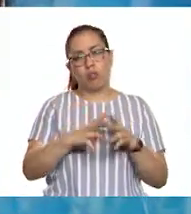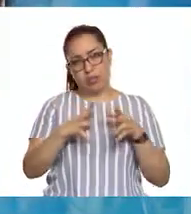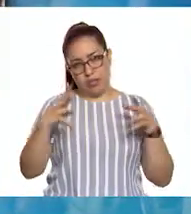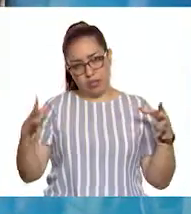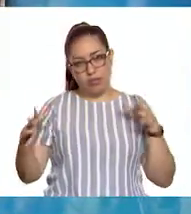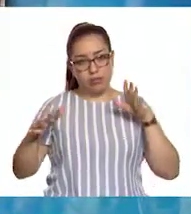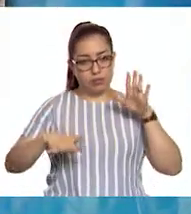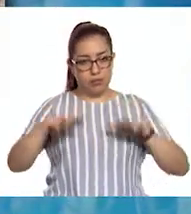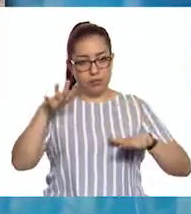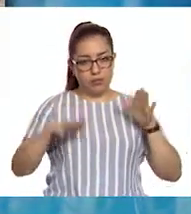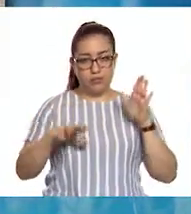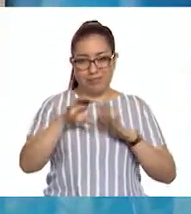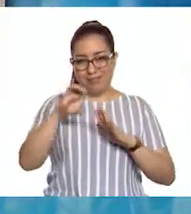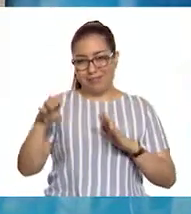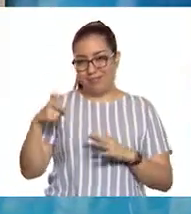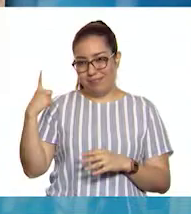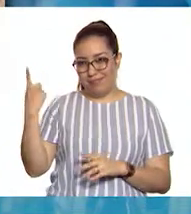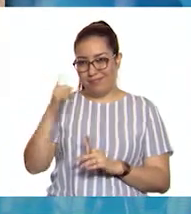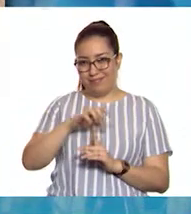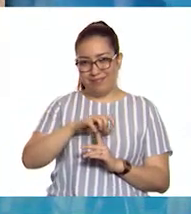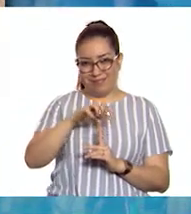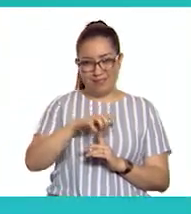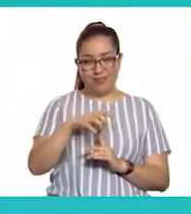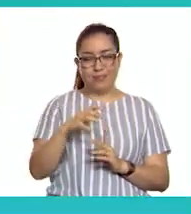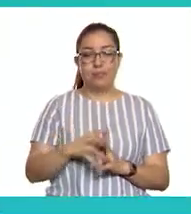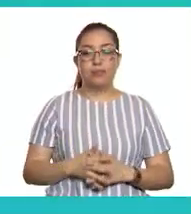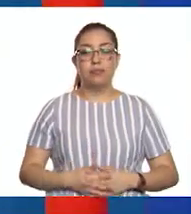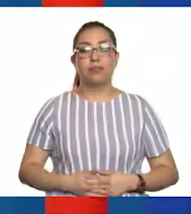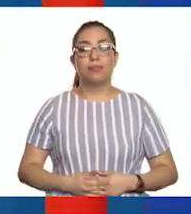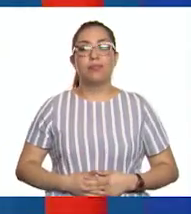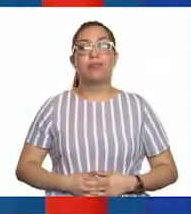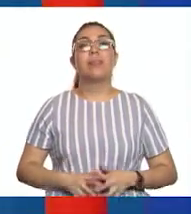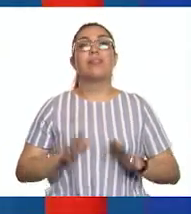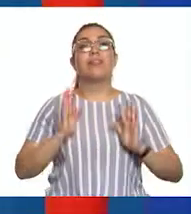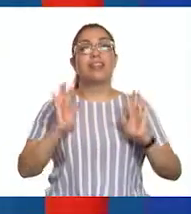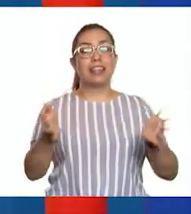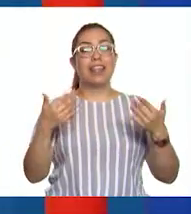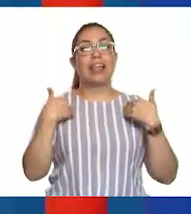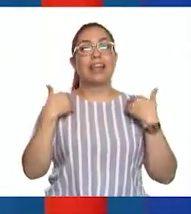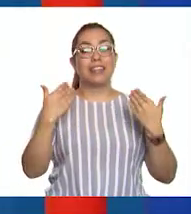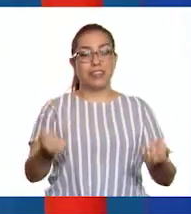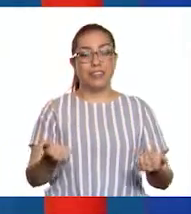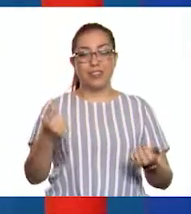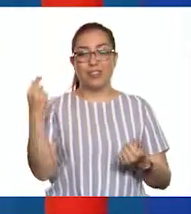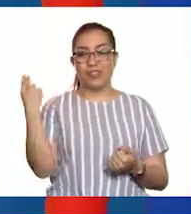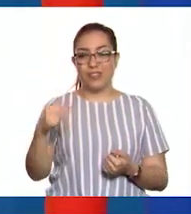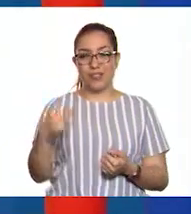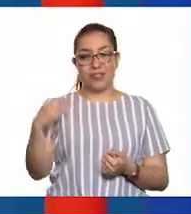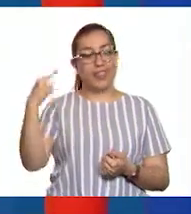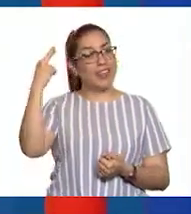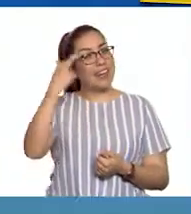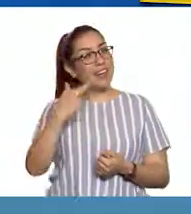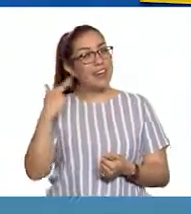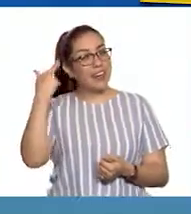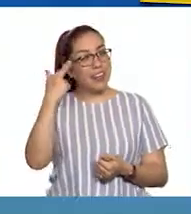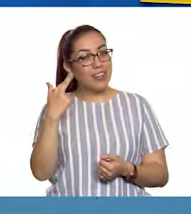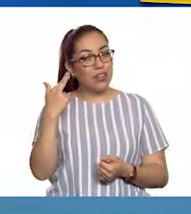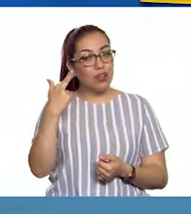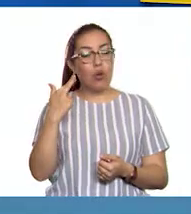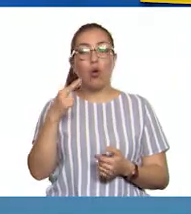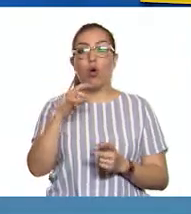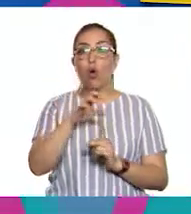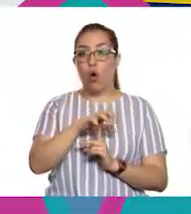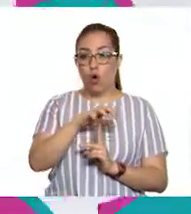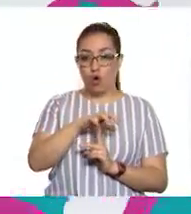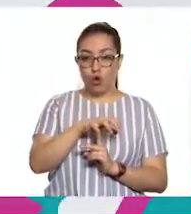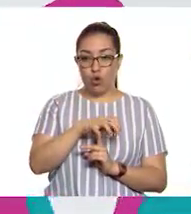como los champiñones y las setas. Ahora entiendo por qué le llaman reino de los hongos o fungi. Los hongos